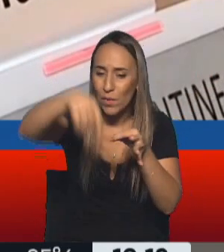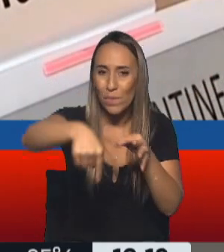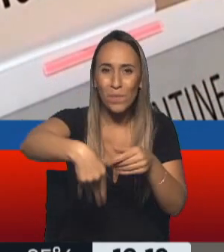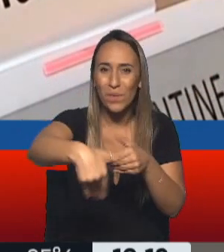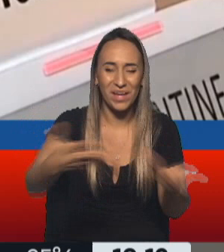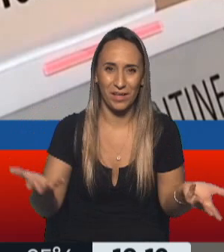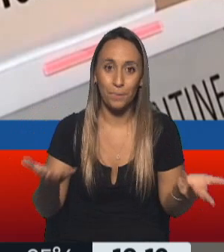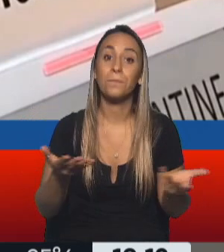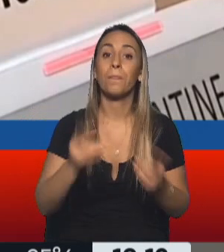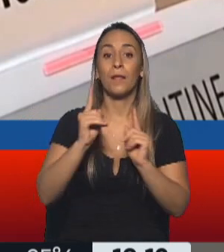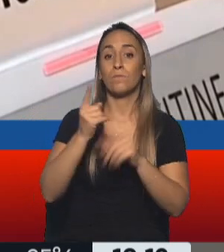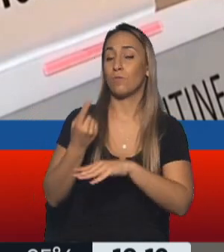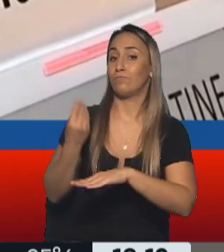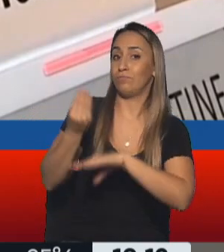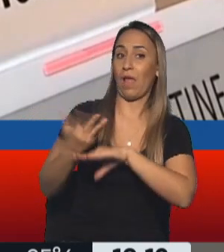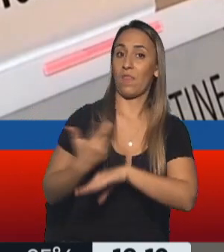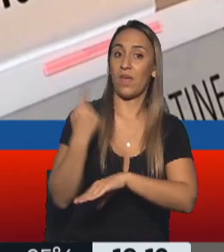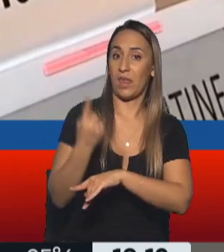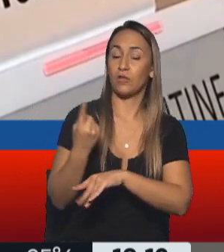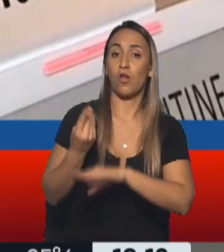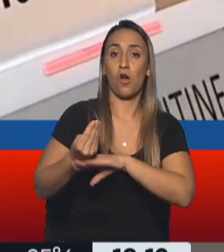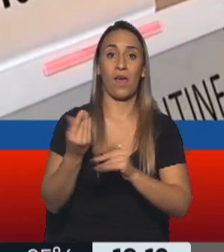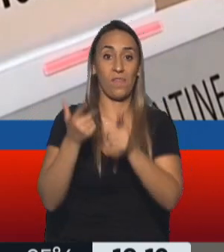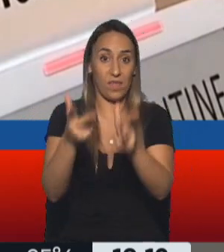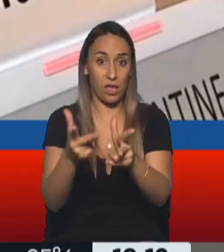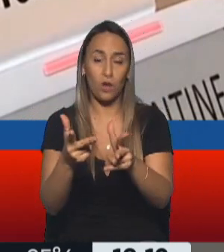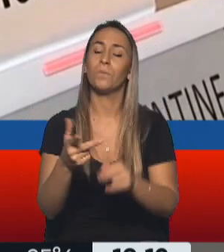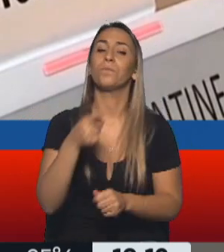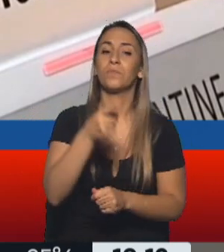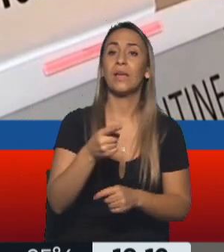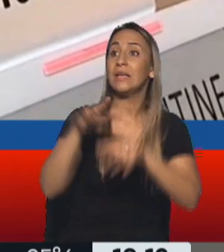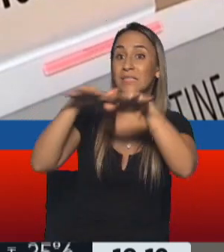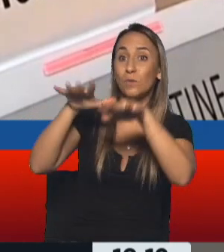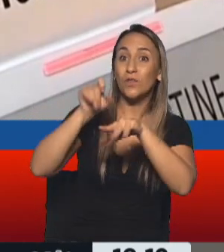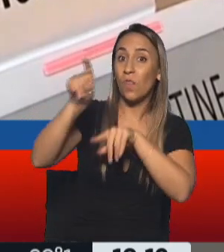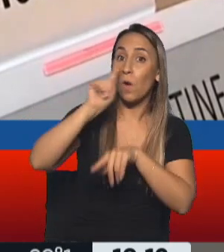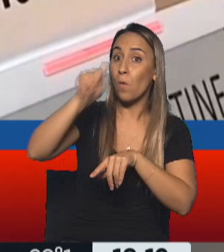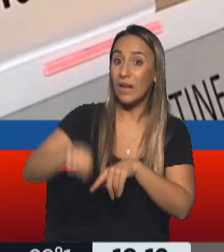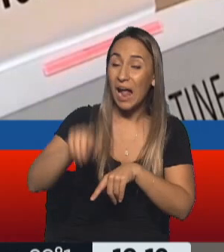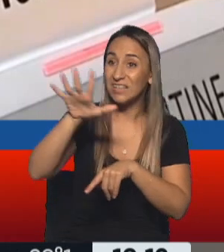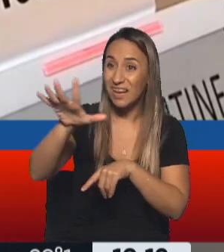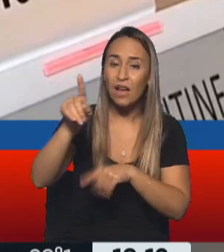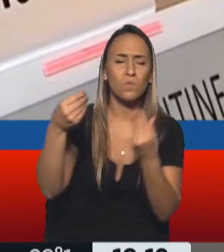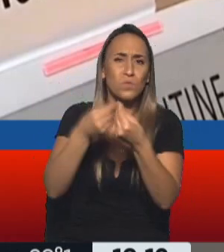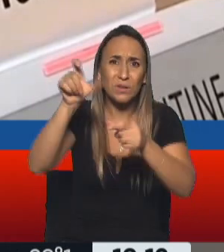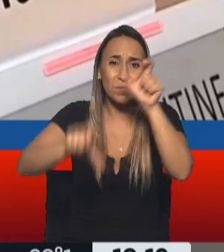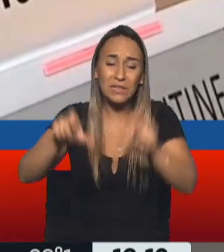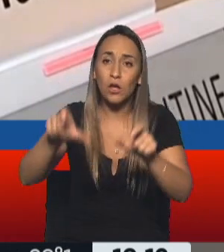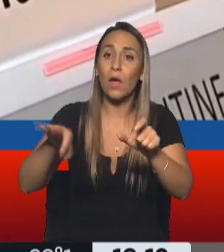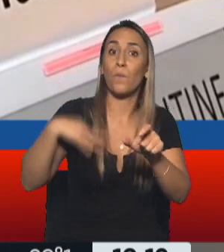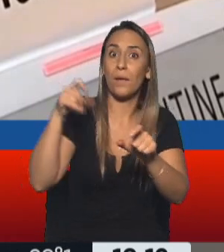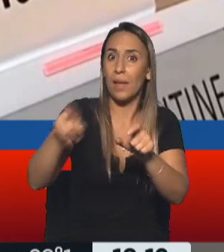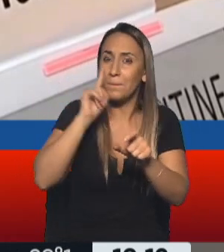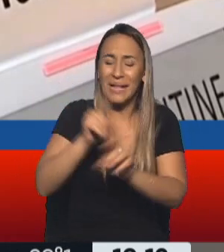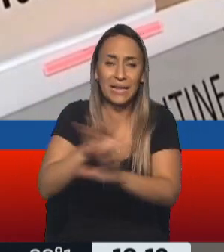Tal como señaló la alta comisionada en la apertura de sesiones de este Consejo, la situación generada en Ucrania está poniendo en riesgo innumerables vidas. Coincidimos